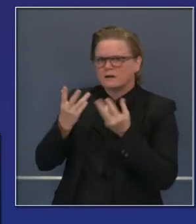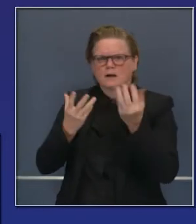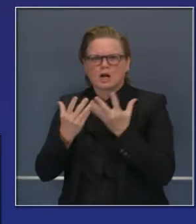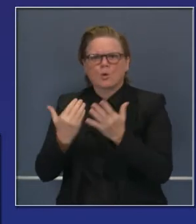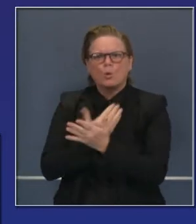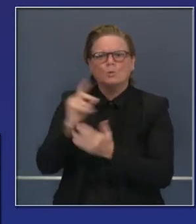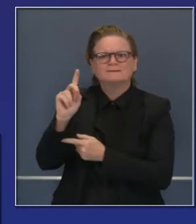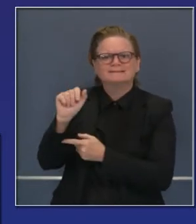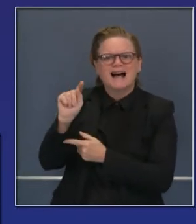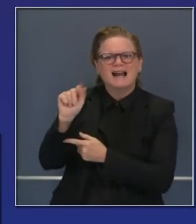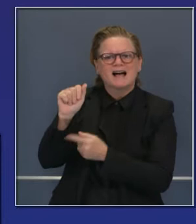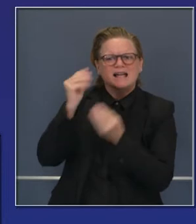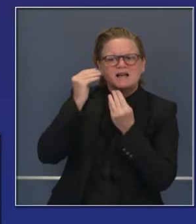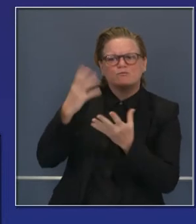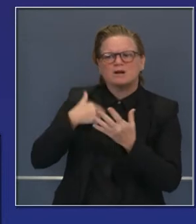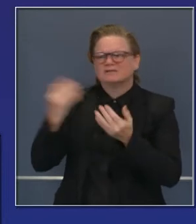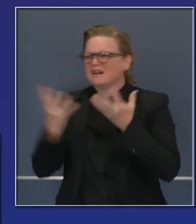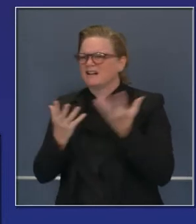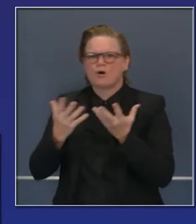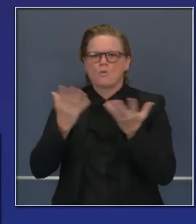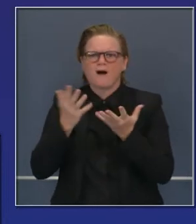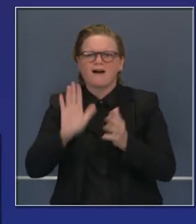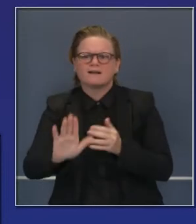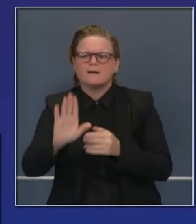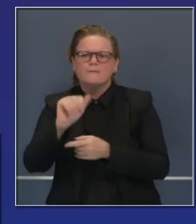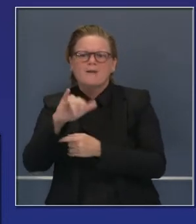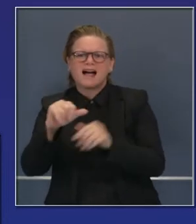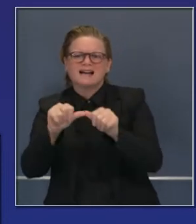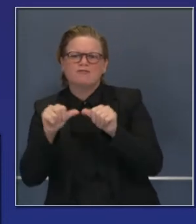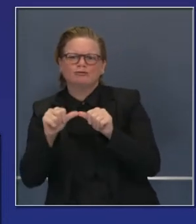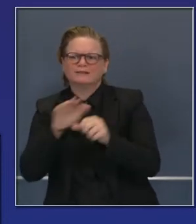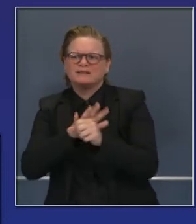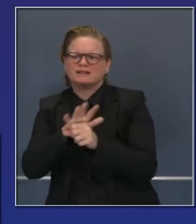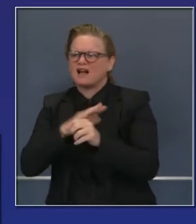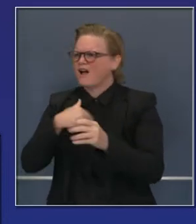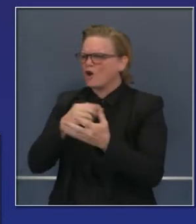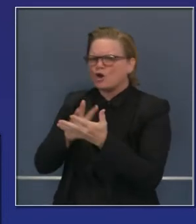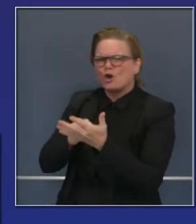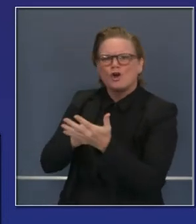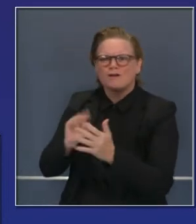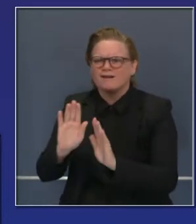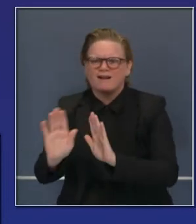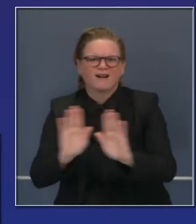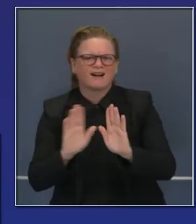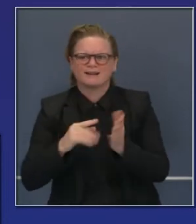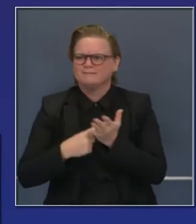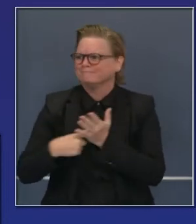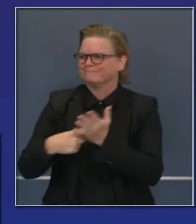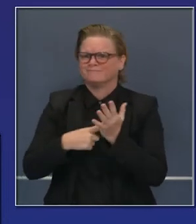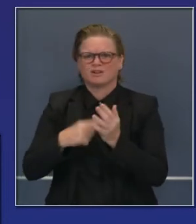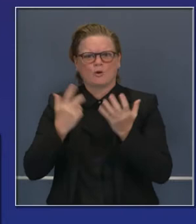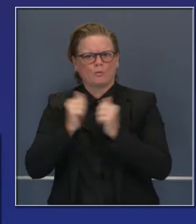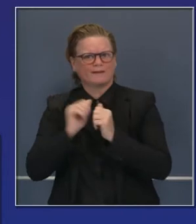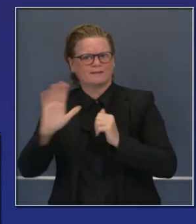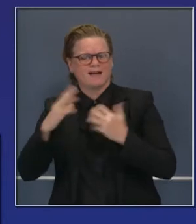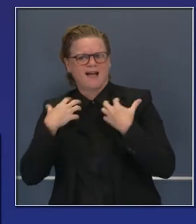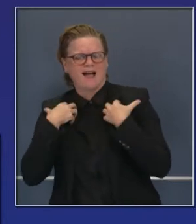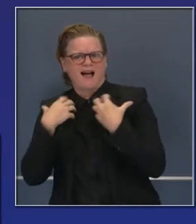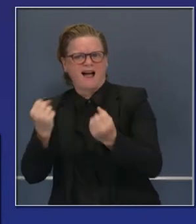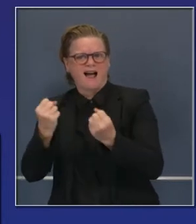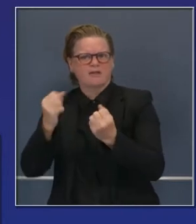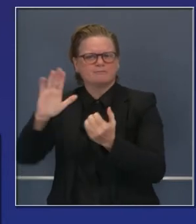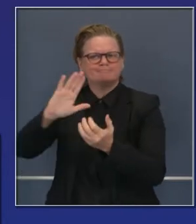que pasa en el condado de Los Ángeles y en la Bahía. Y estos funcionarios de salubridad